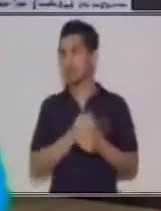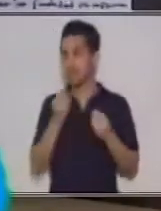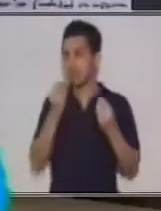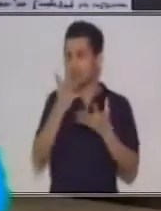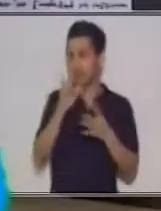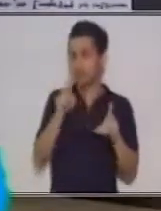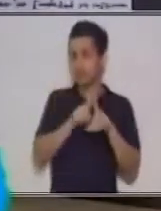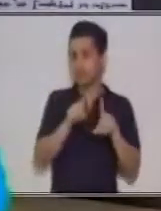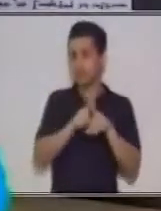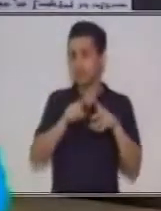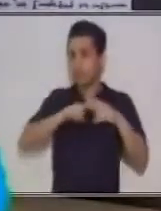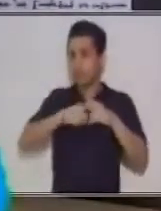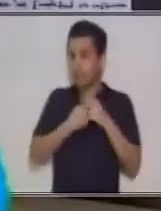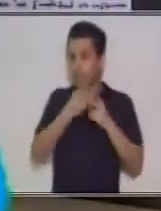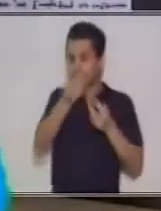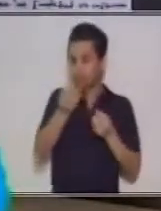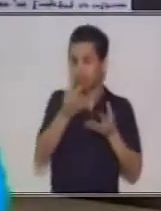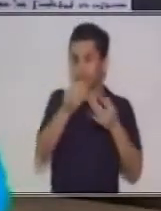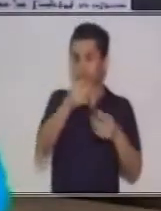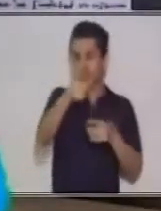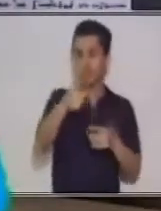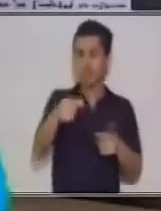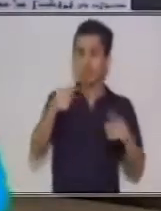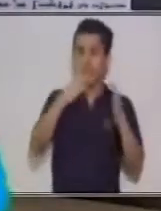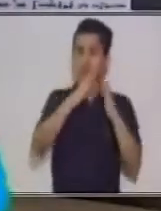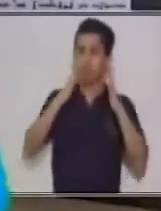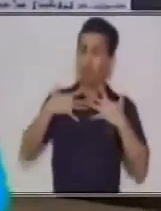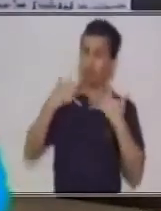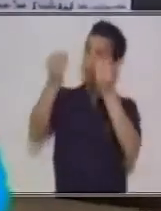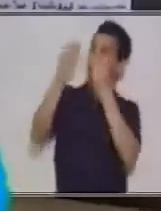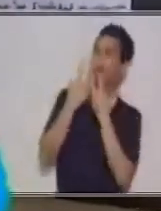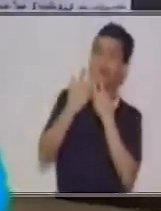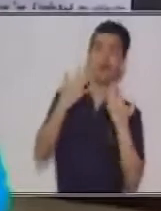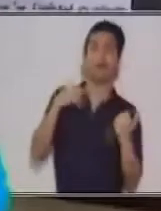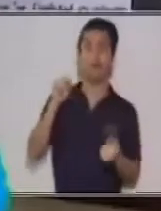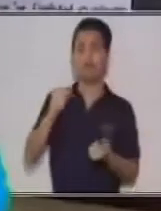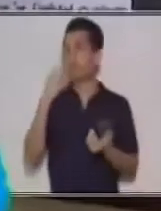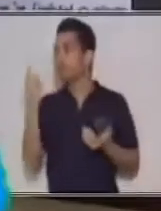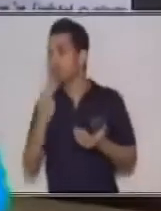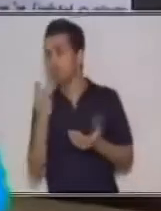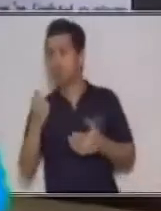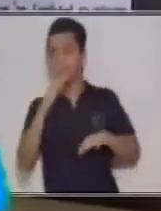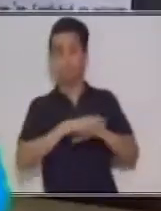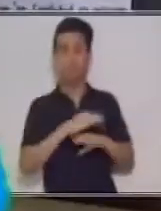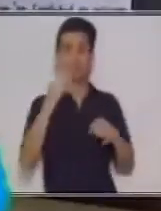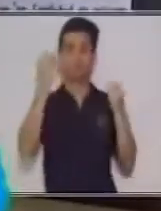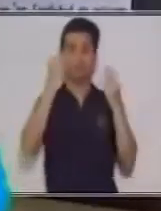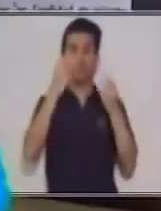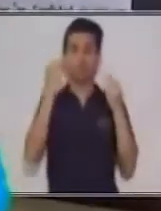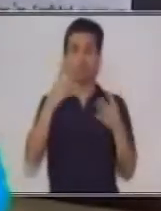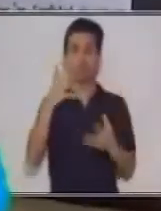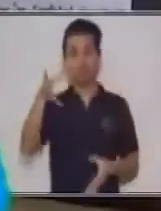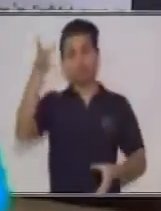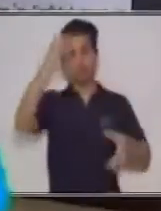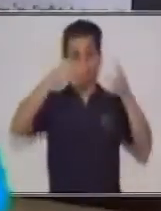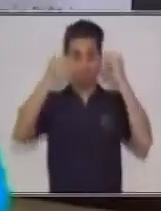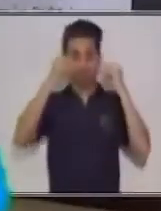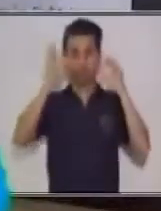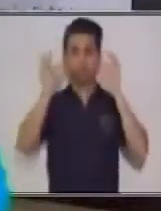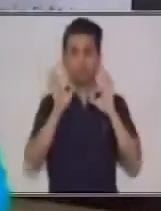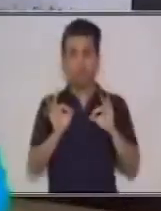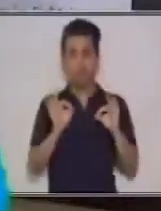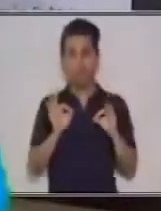brindarles herramientas básicas. Pero usted como estudiante debe de buscar esa información para que sus conocimientos puedan ser